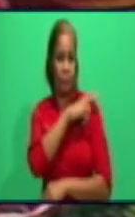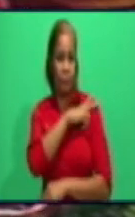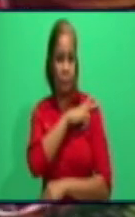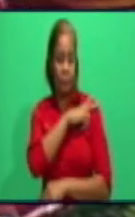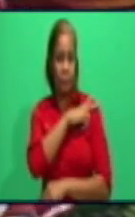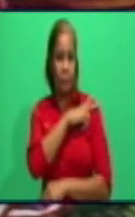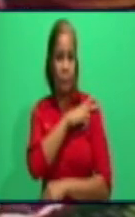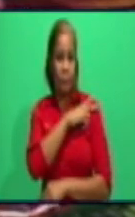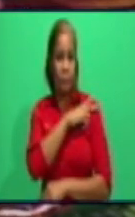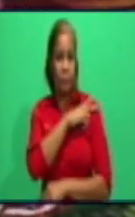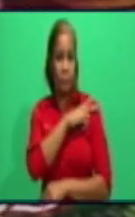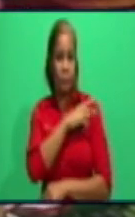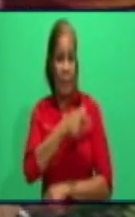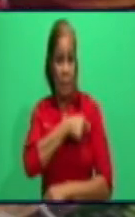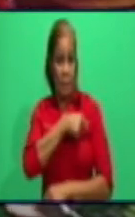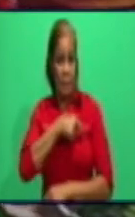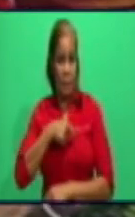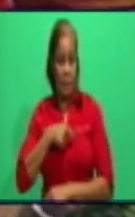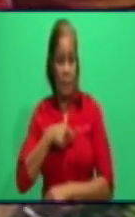Castro, jefe de...